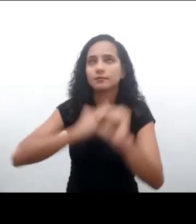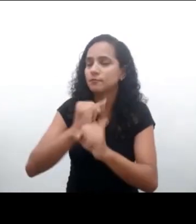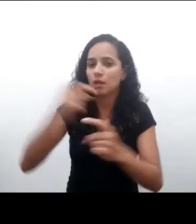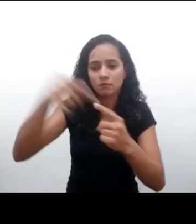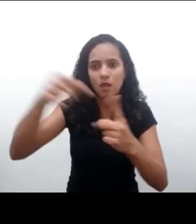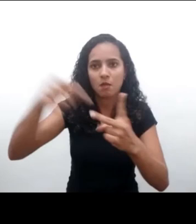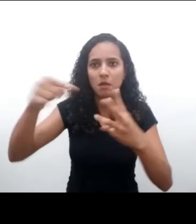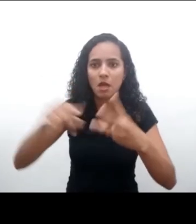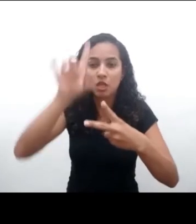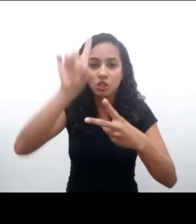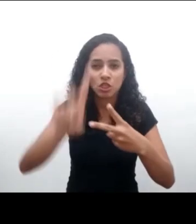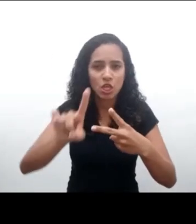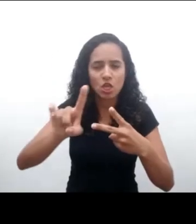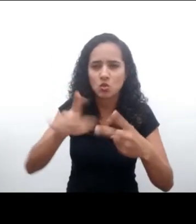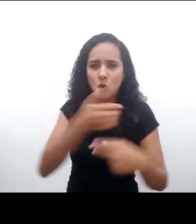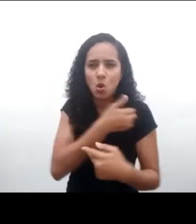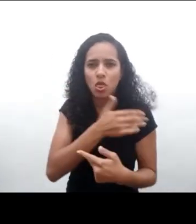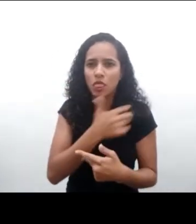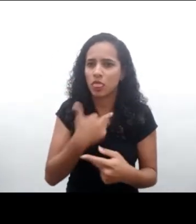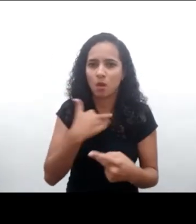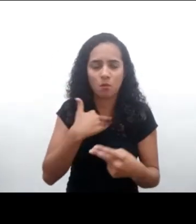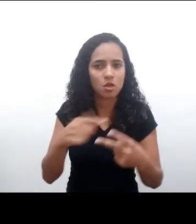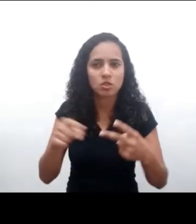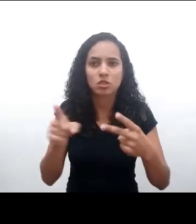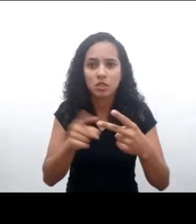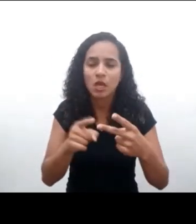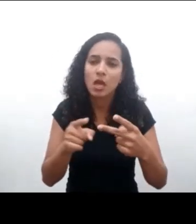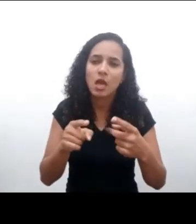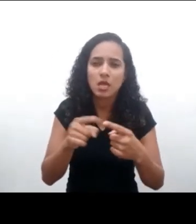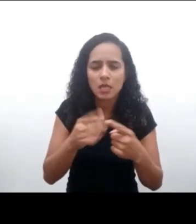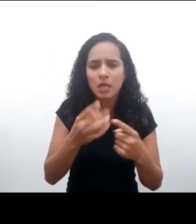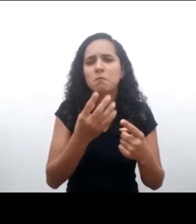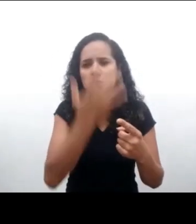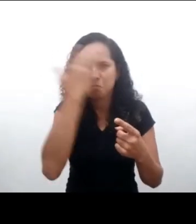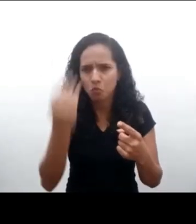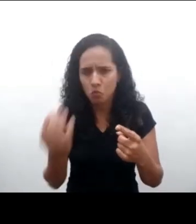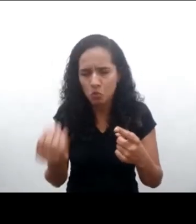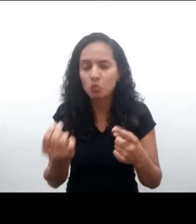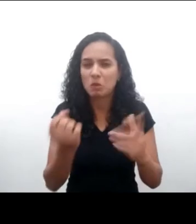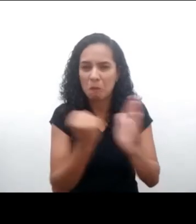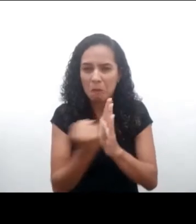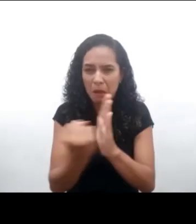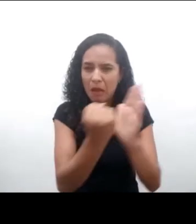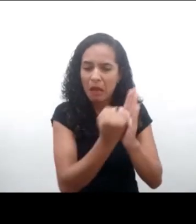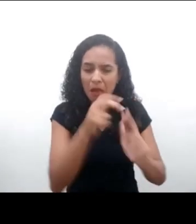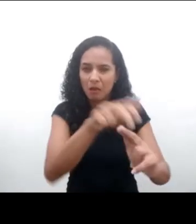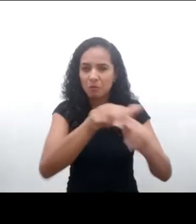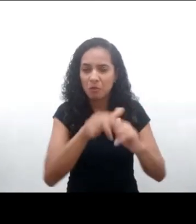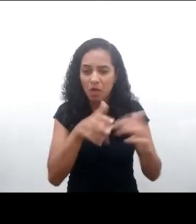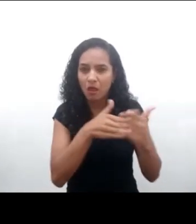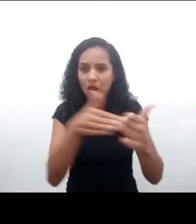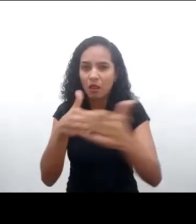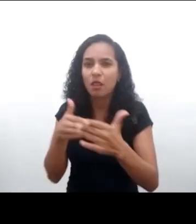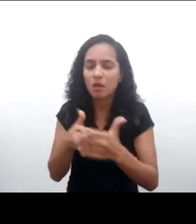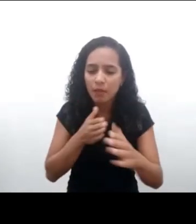tenemos diversos estereotipos bien arraigados que limitan el acceso y apropiación del espacio por parte de las niñas de